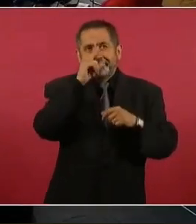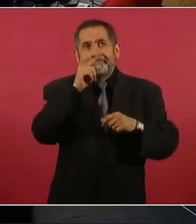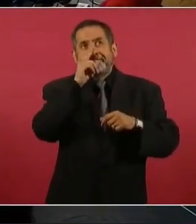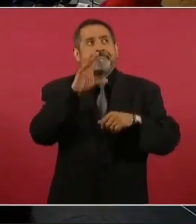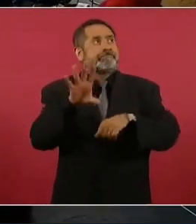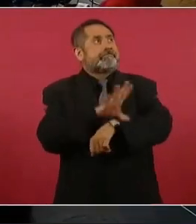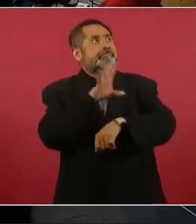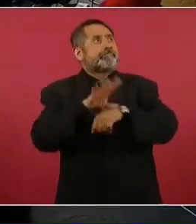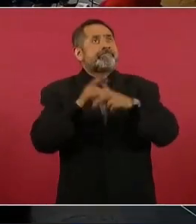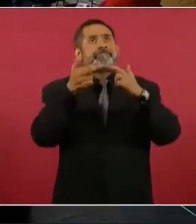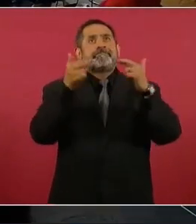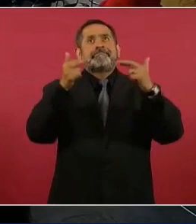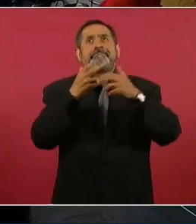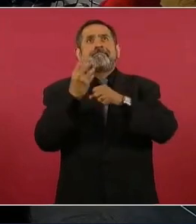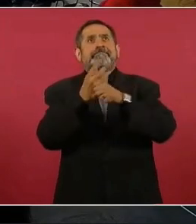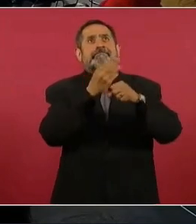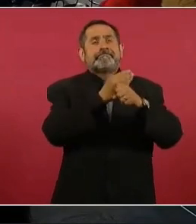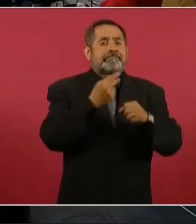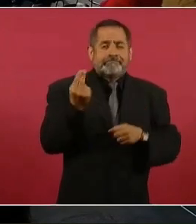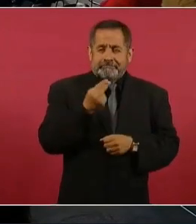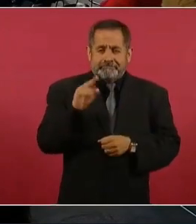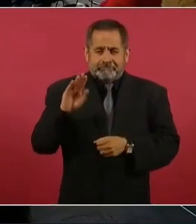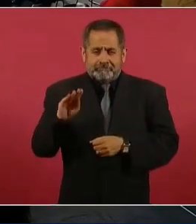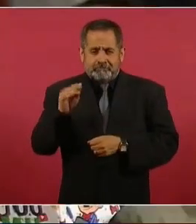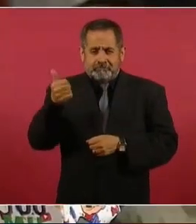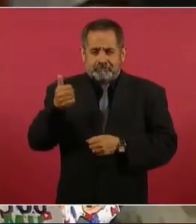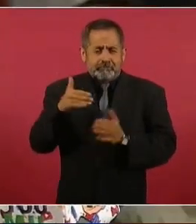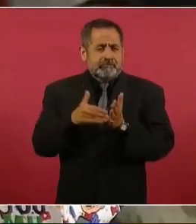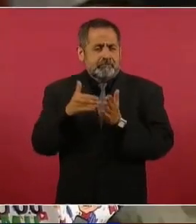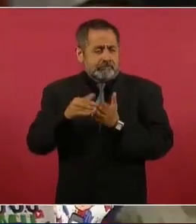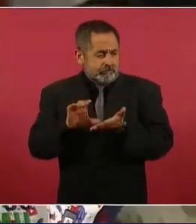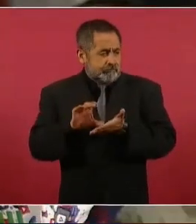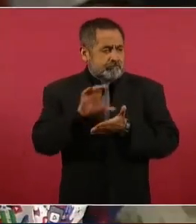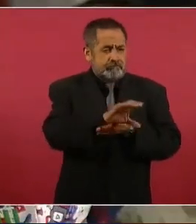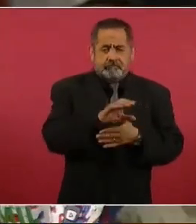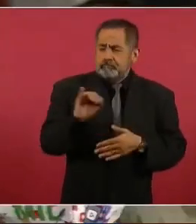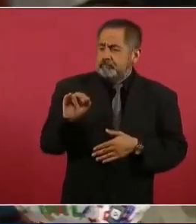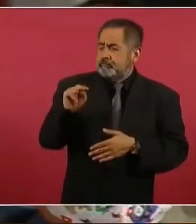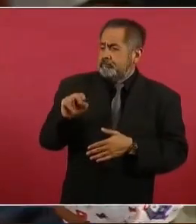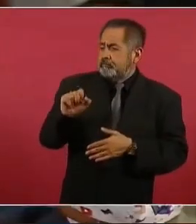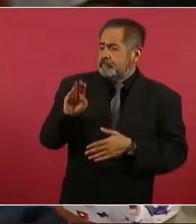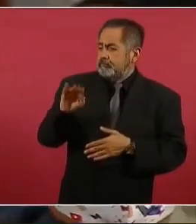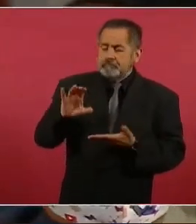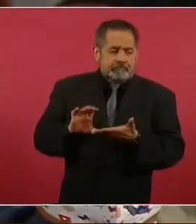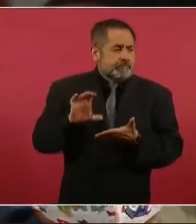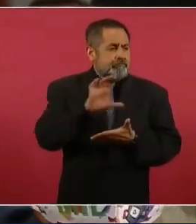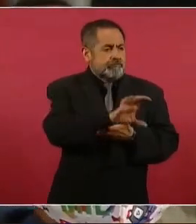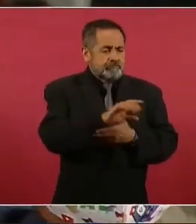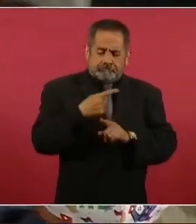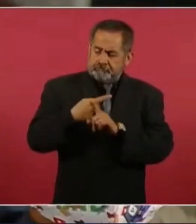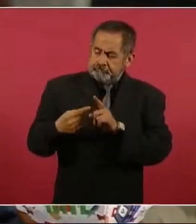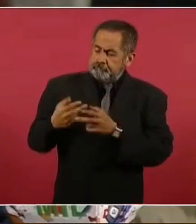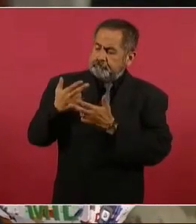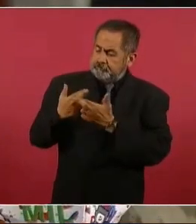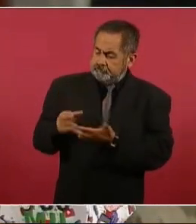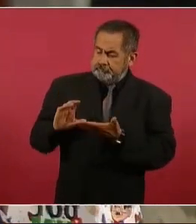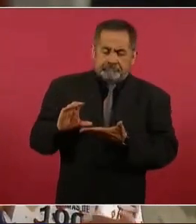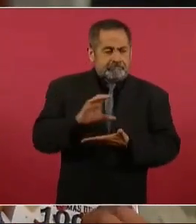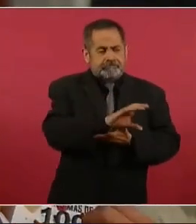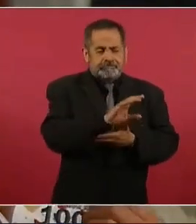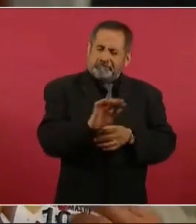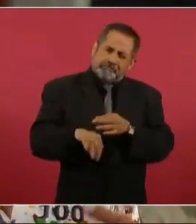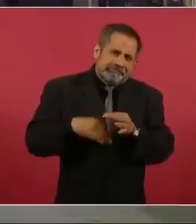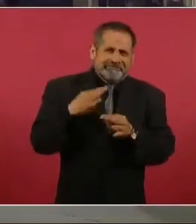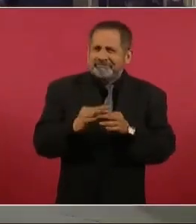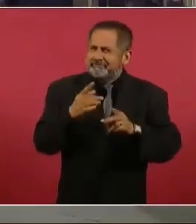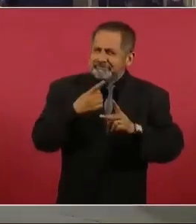eléctrico y que se requieren 96 millones que el Insabi va a aportar y que ya tiene la mitad del dinero. ¿Cuándo quedaría listo para entrar